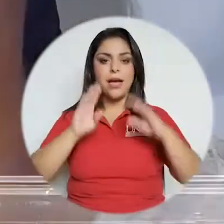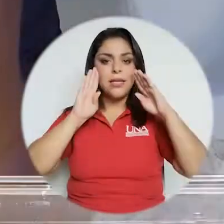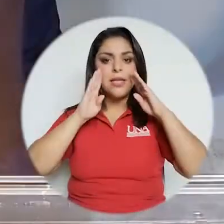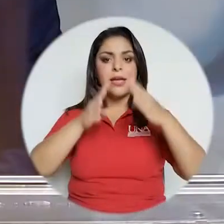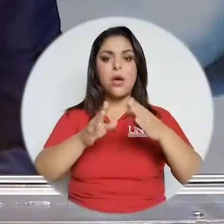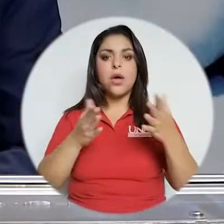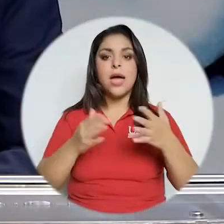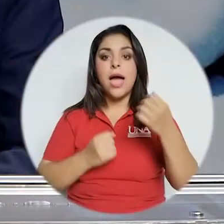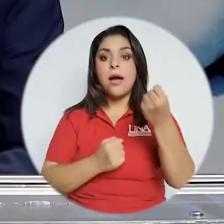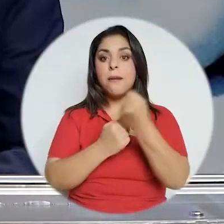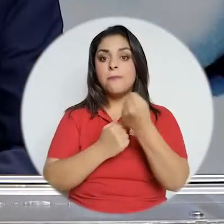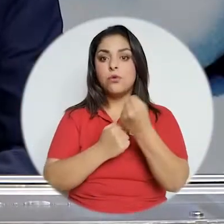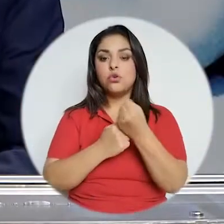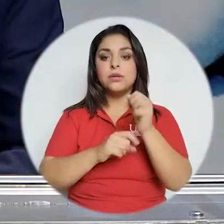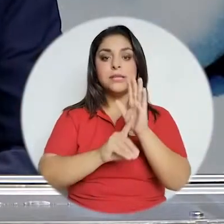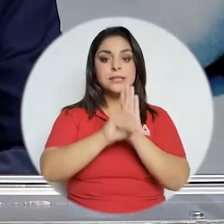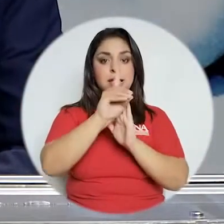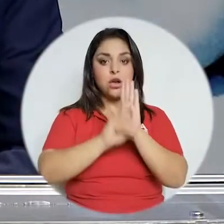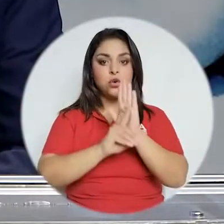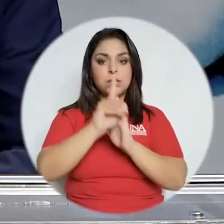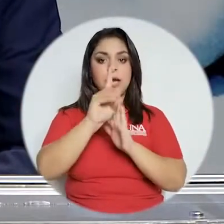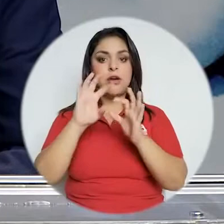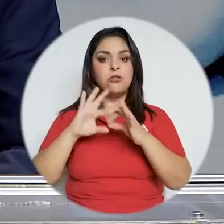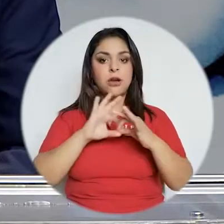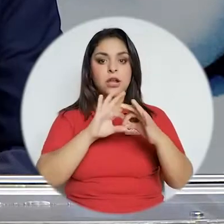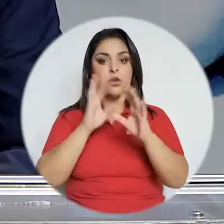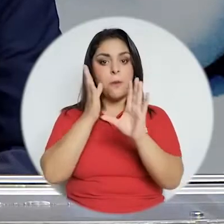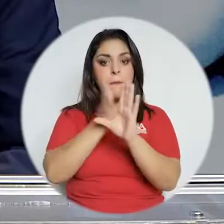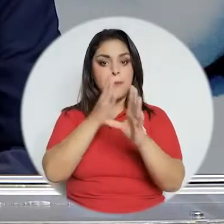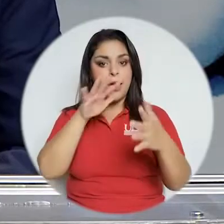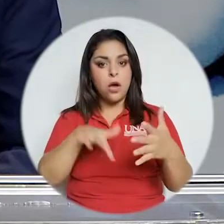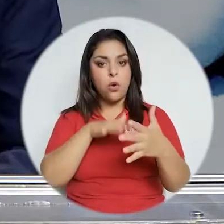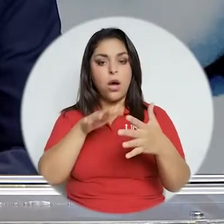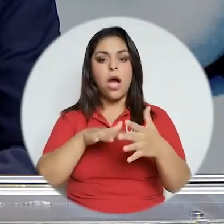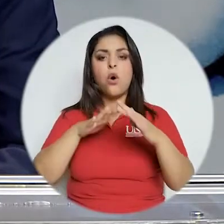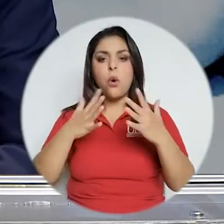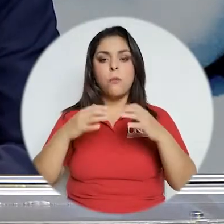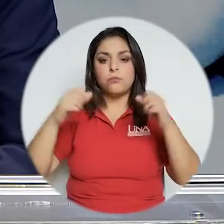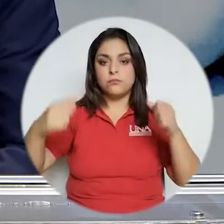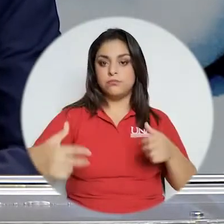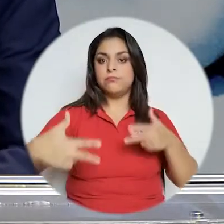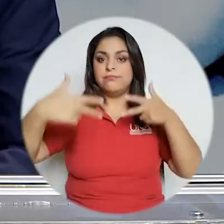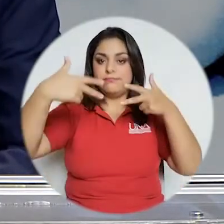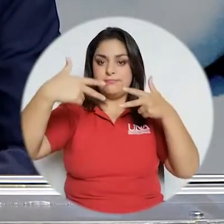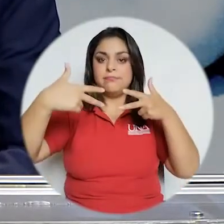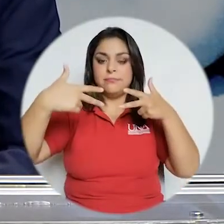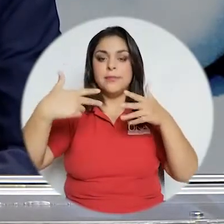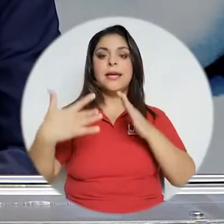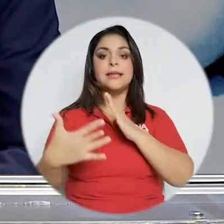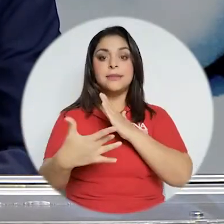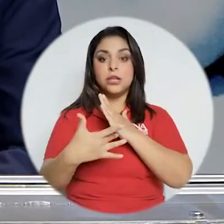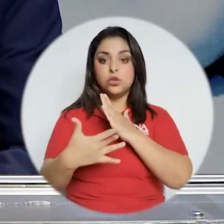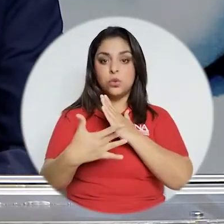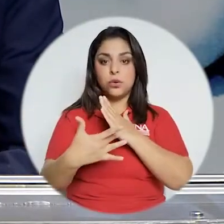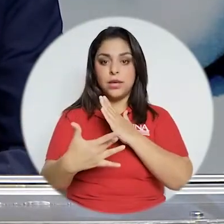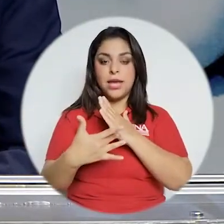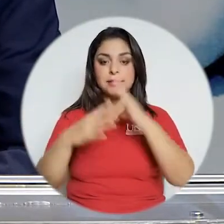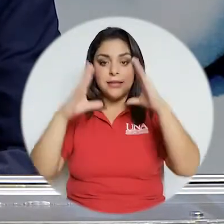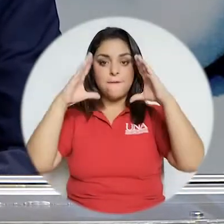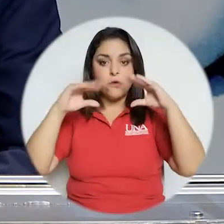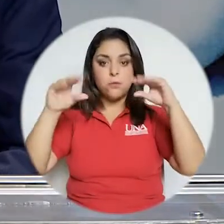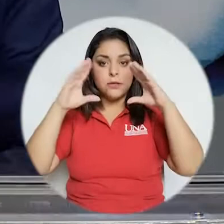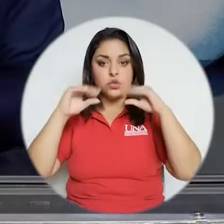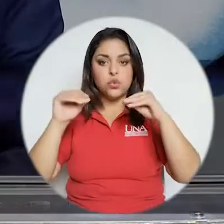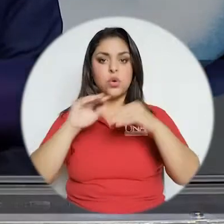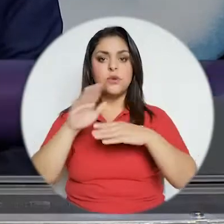gran porcentaje dedicado al apoyo para desarrollar la mediación pedagógica a partir de presencialidad remota a partir